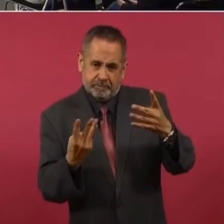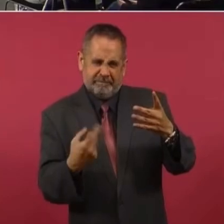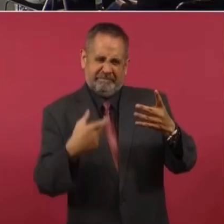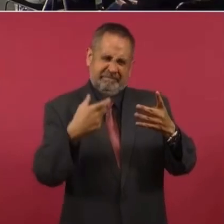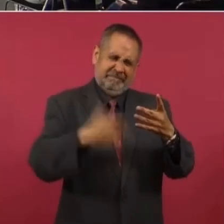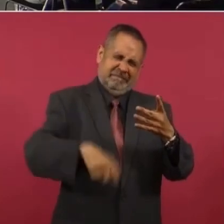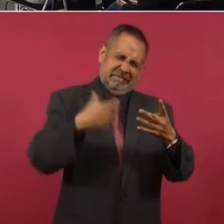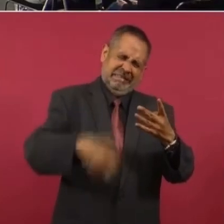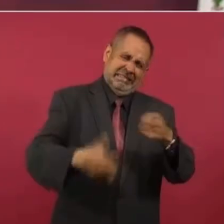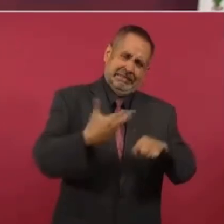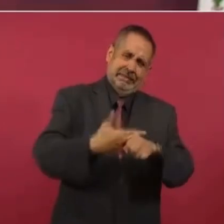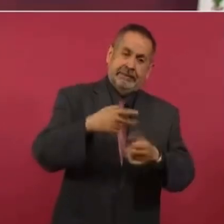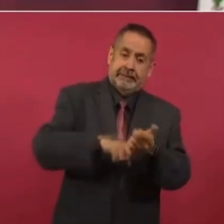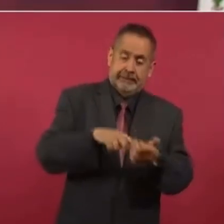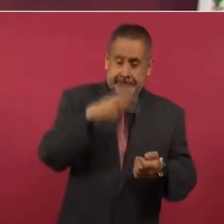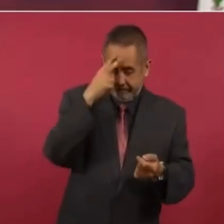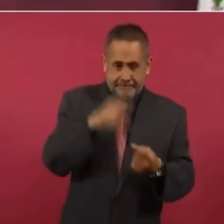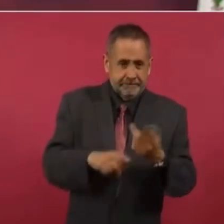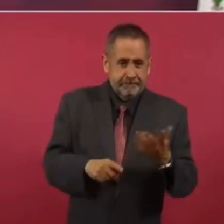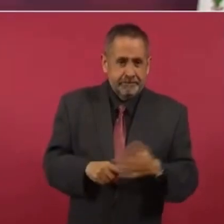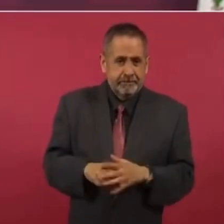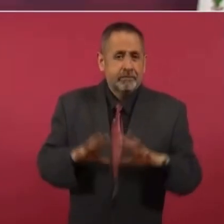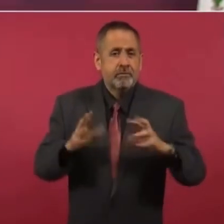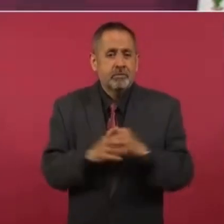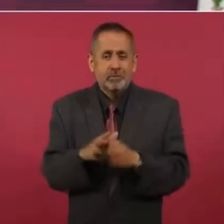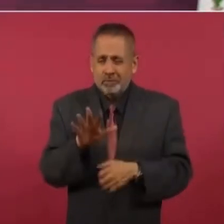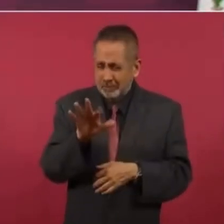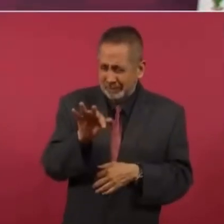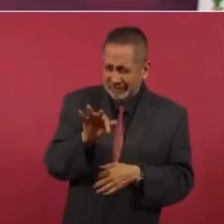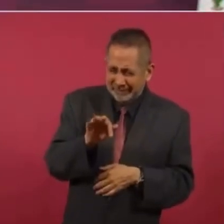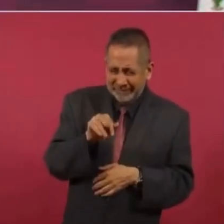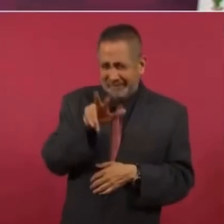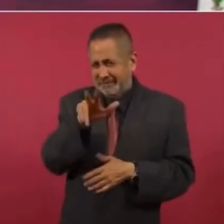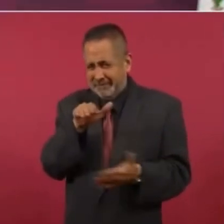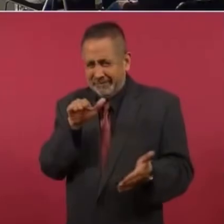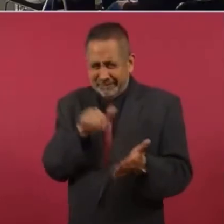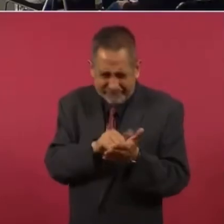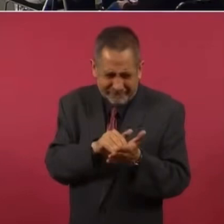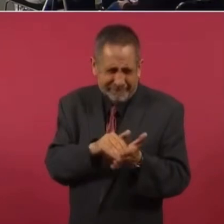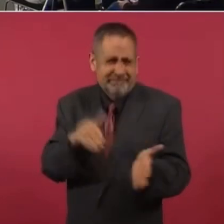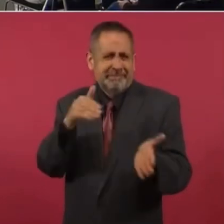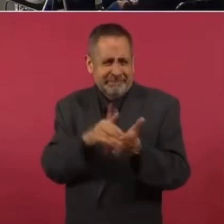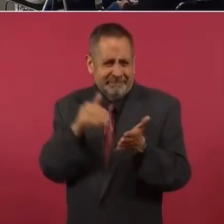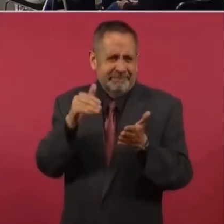con 48 mil millones de dólares.